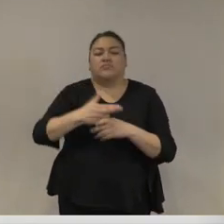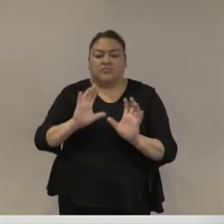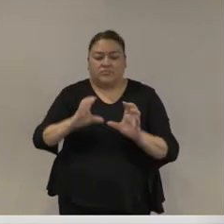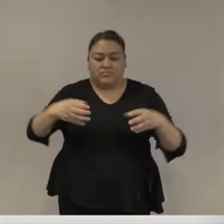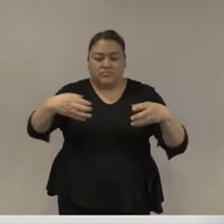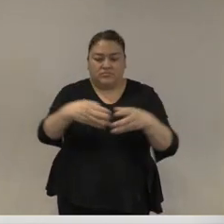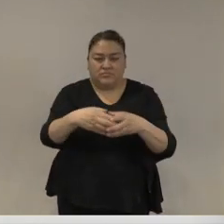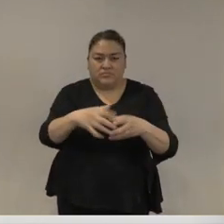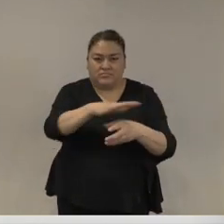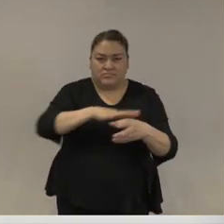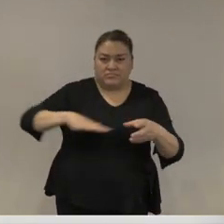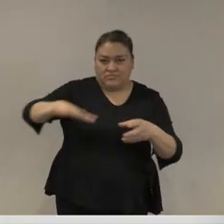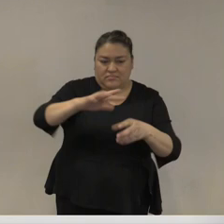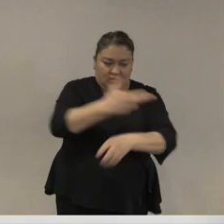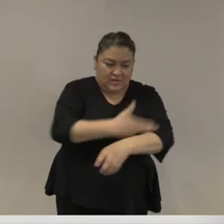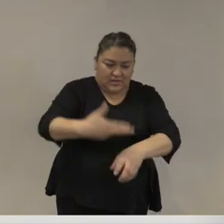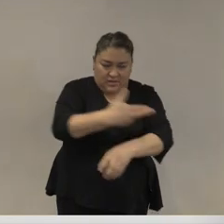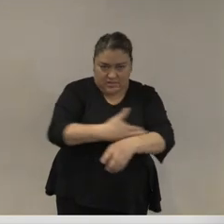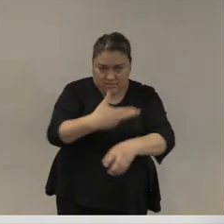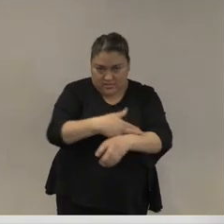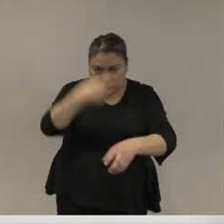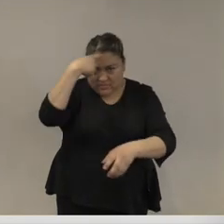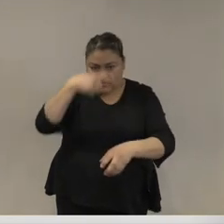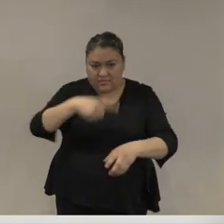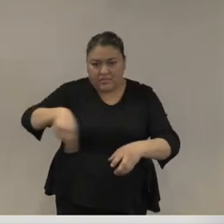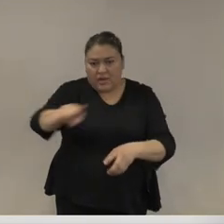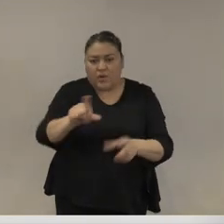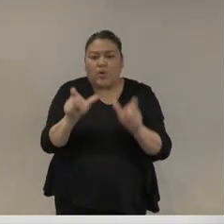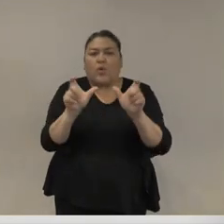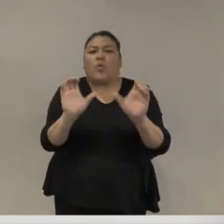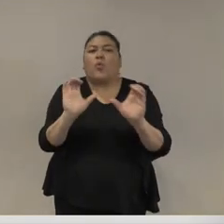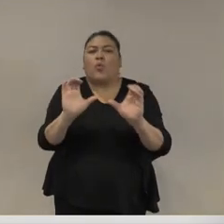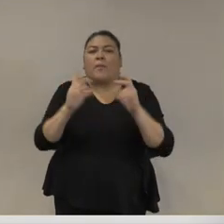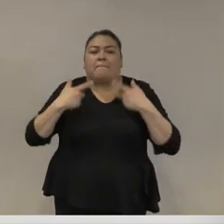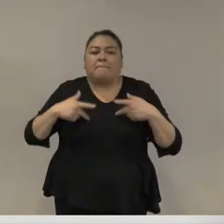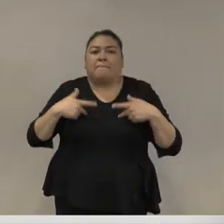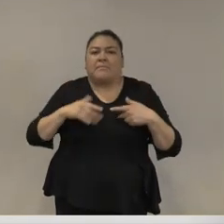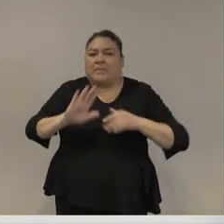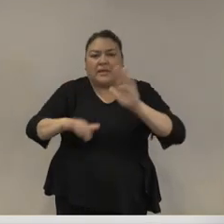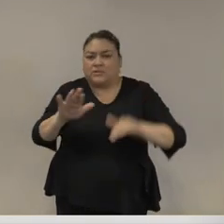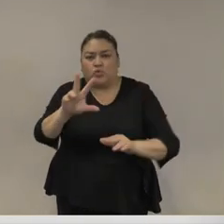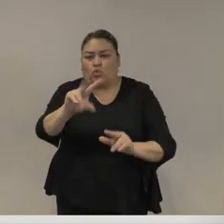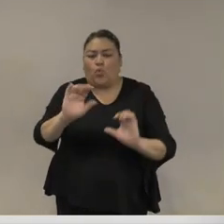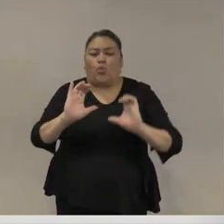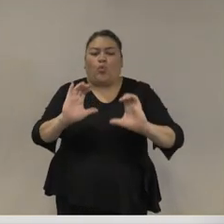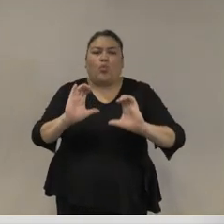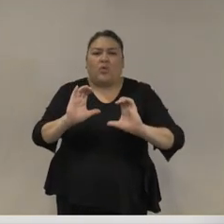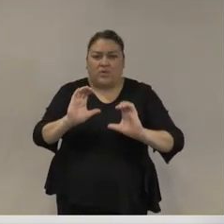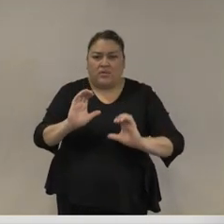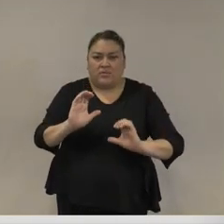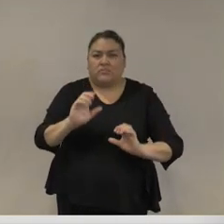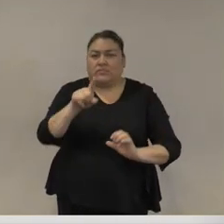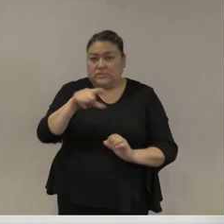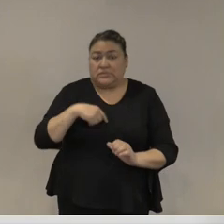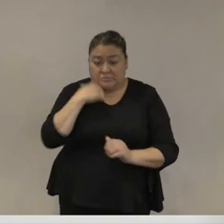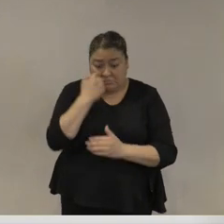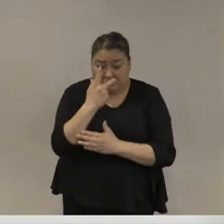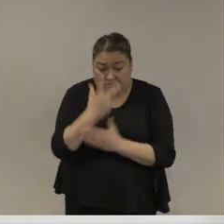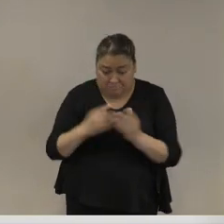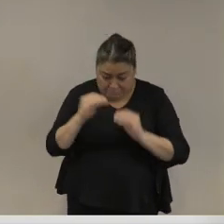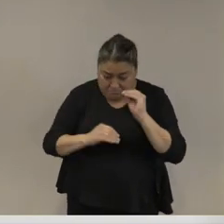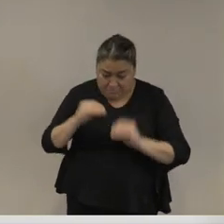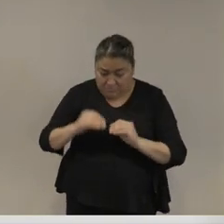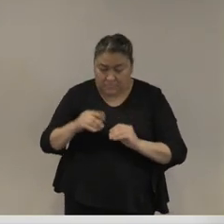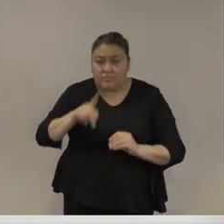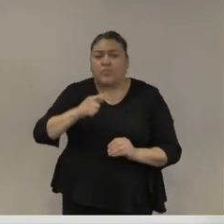garantizar la protección de la población civil sin embargo quiero concluir simple y